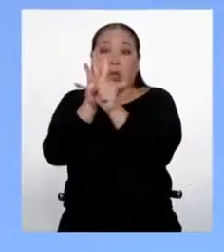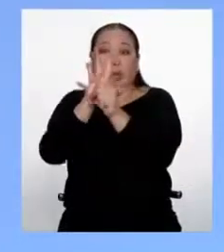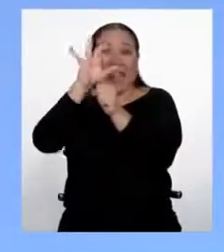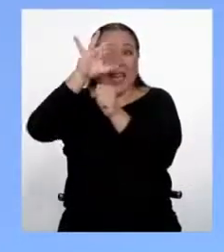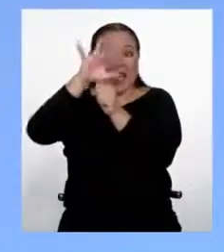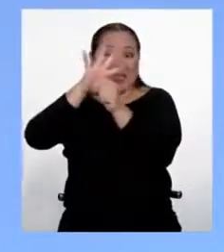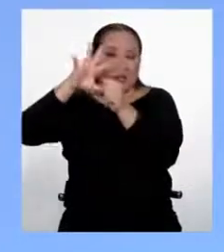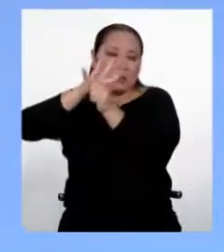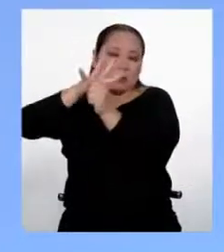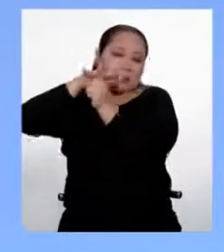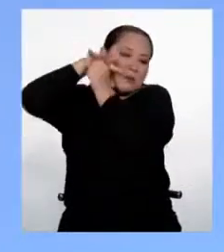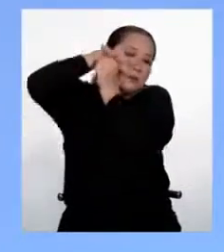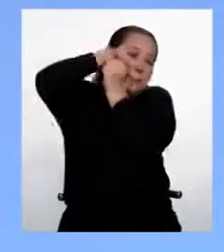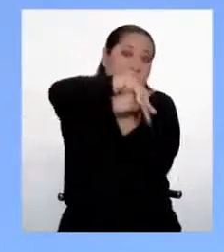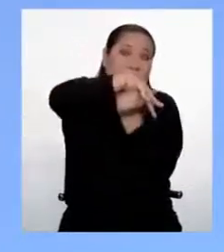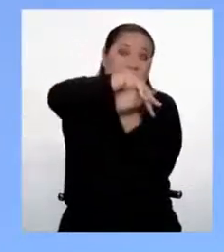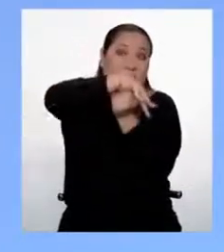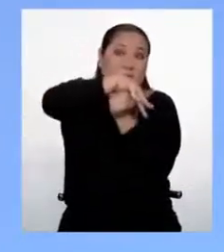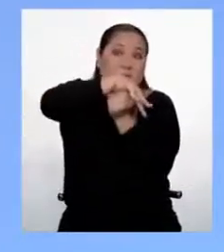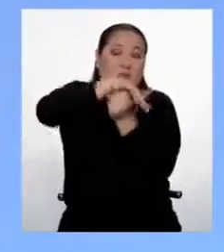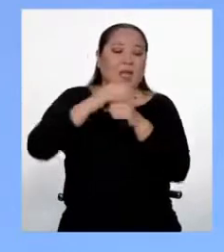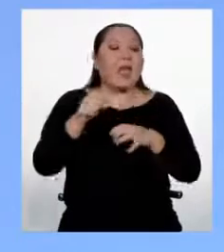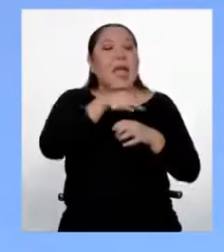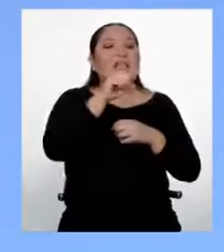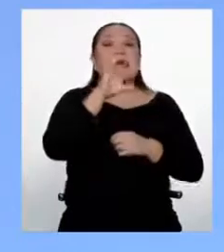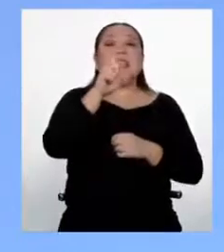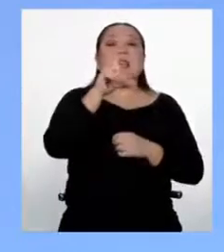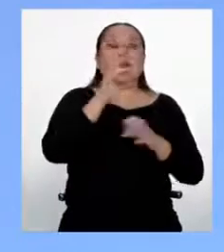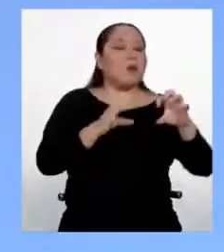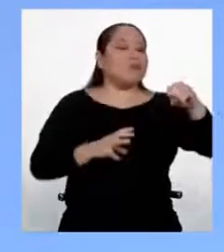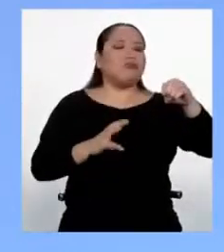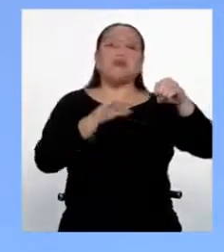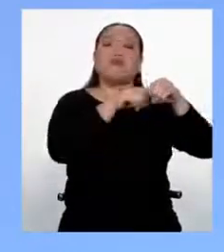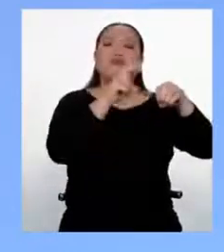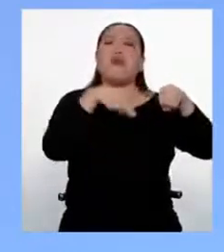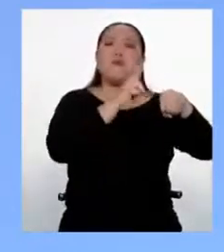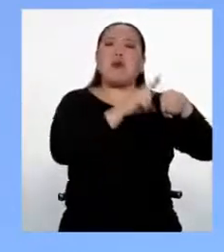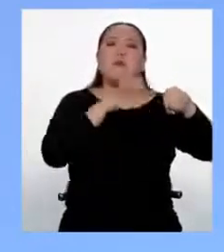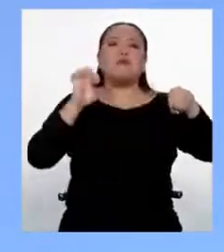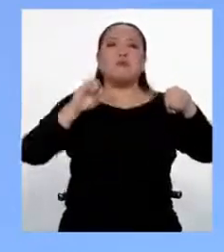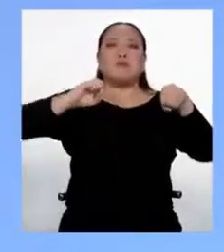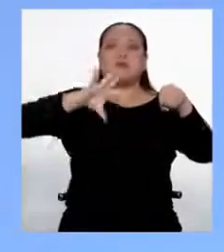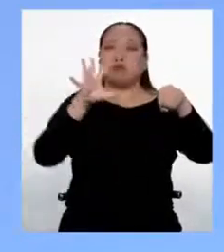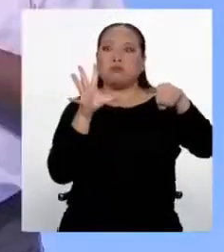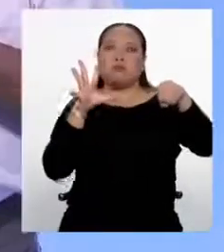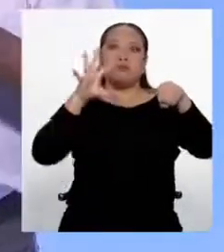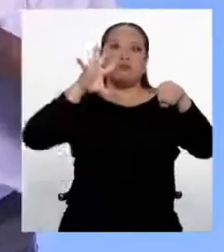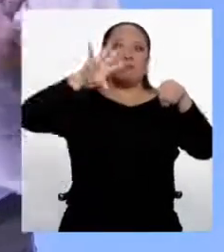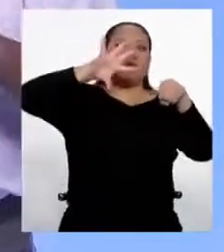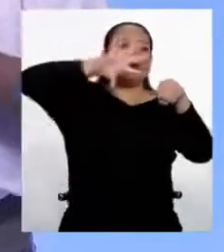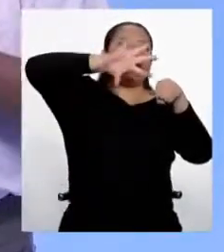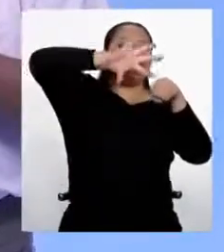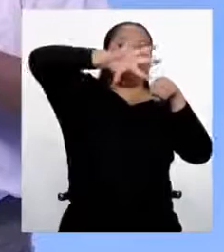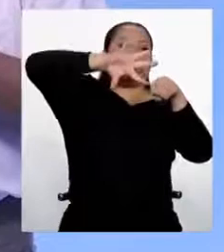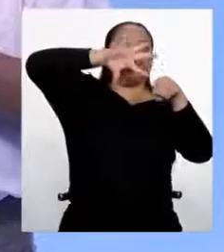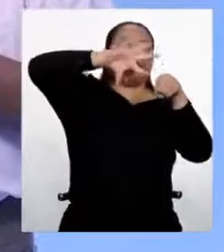explica cómo el virus penetra en la membrana de la célula huésped, para replicarse luego en su interior. Ahora